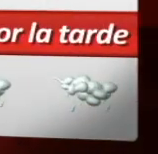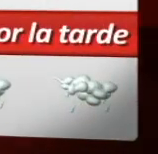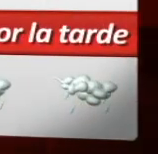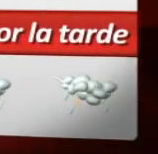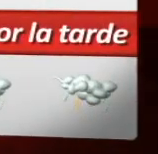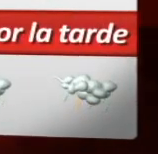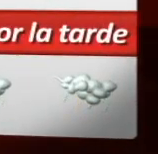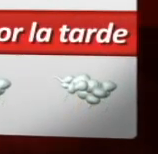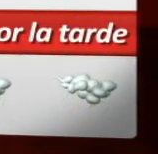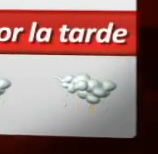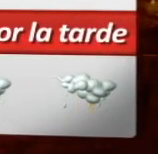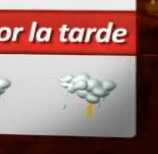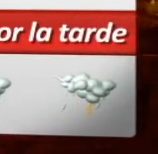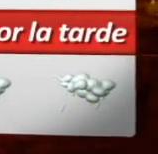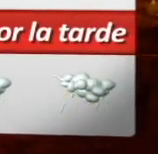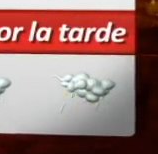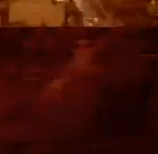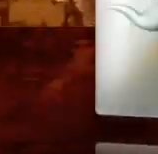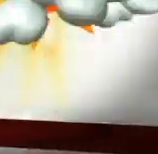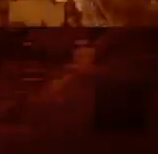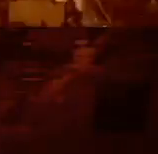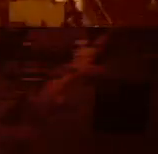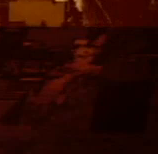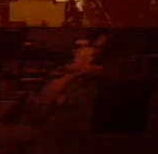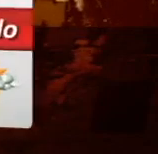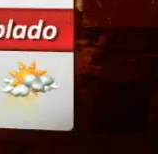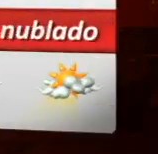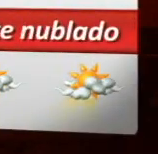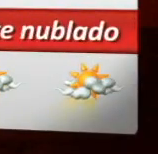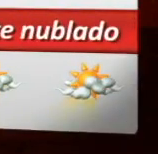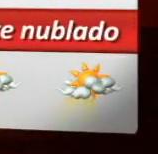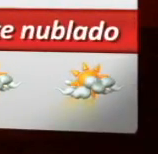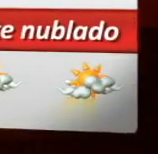de la Copa América y la